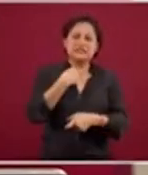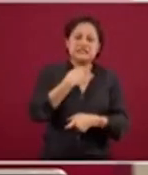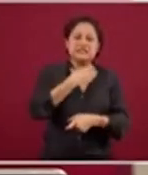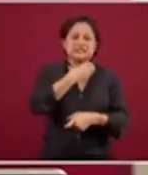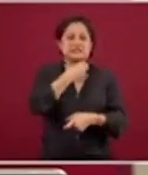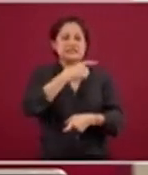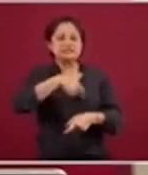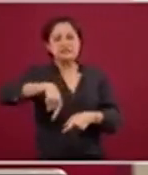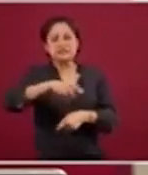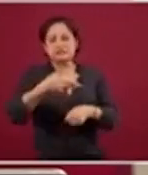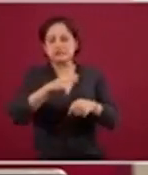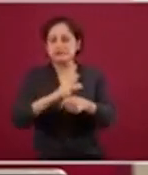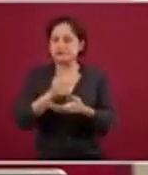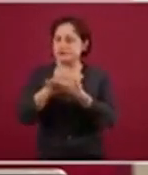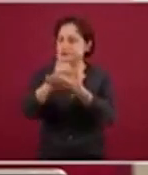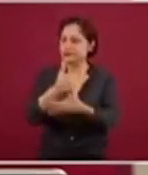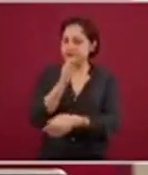personal.